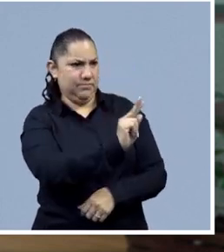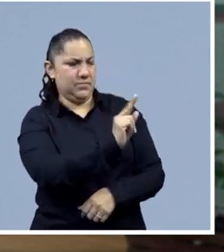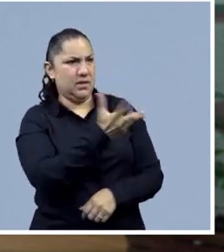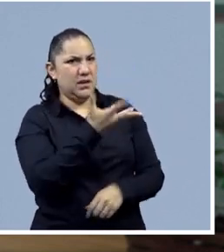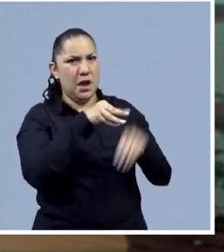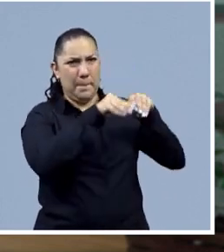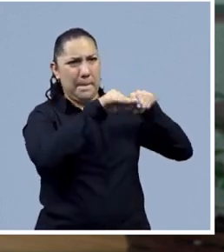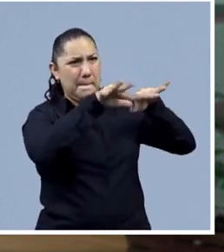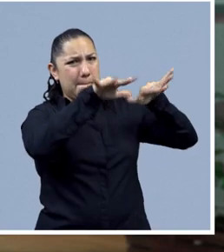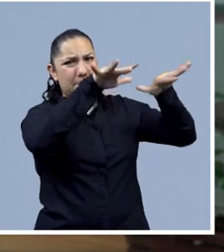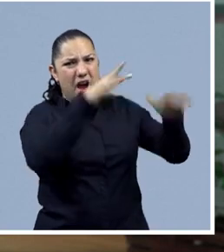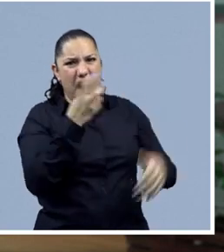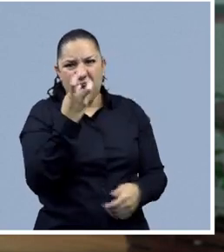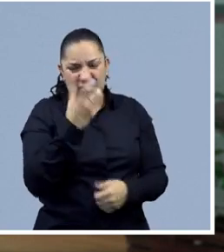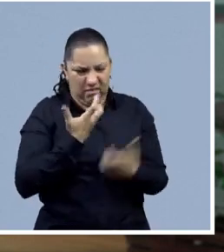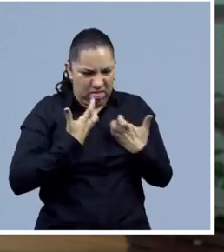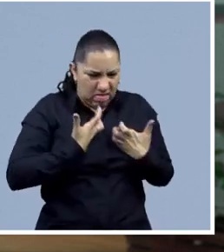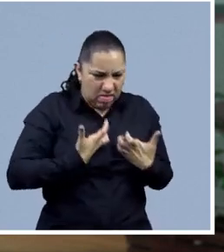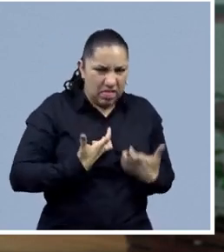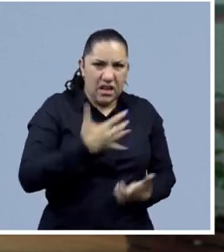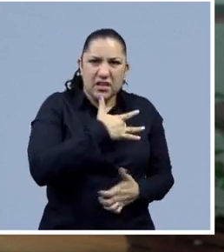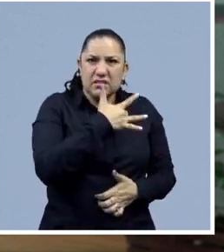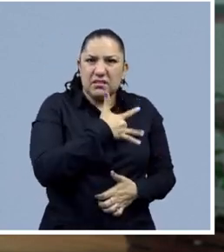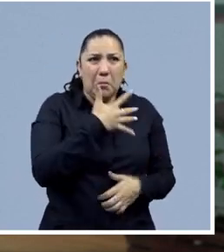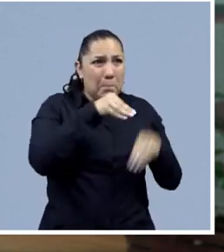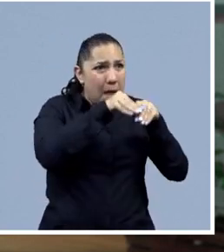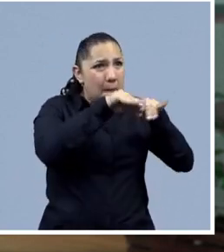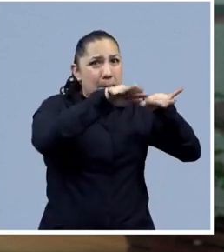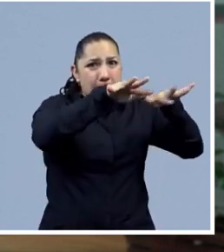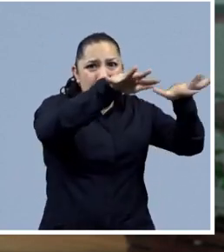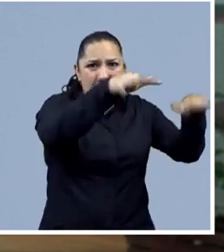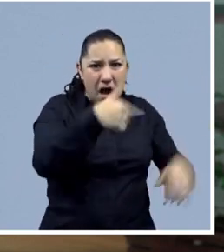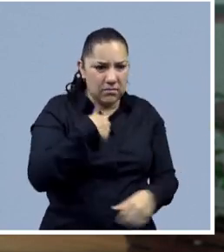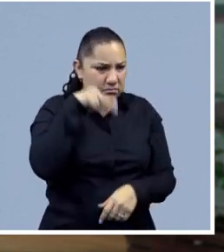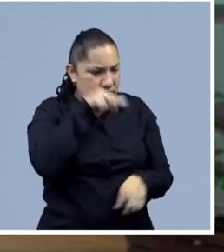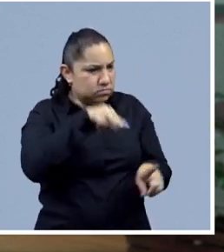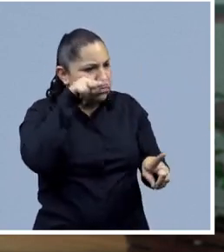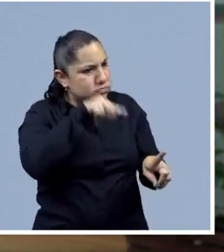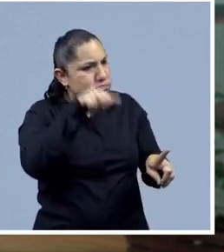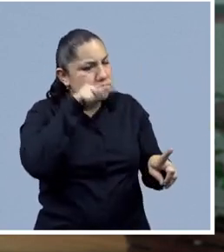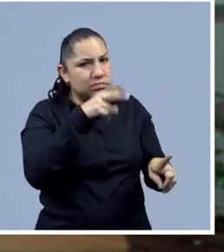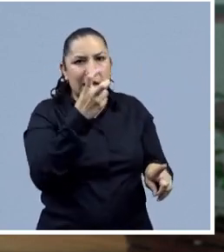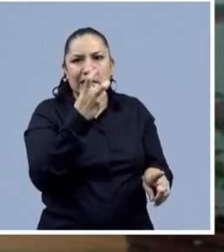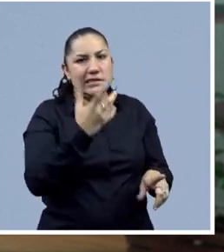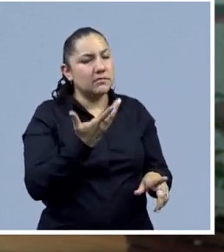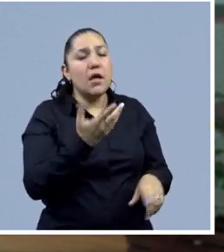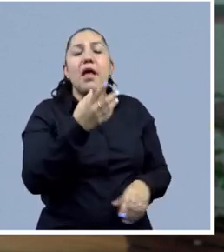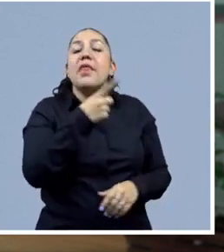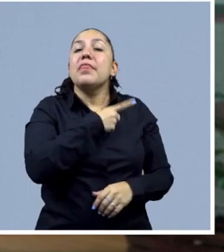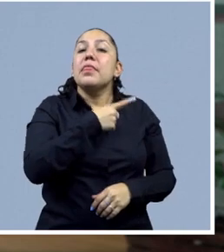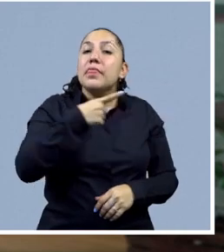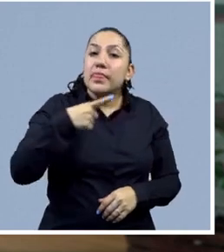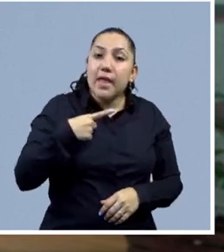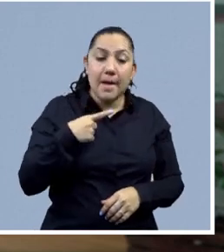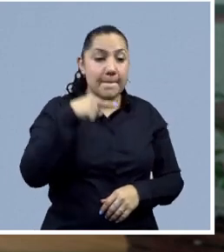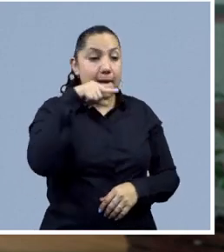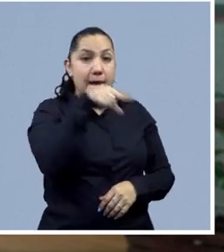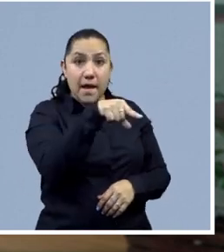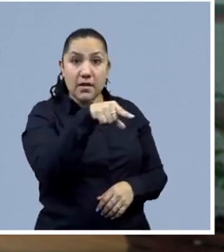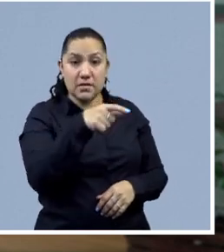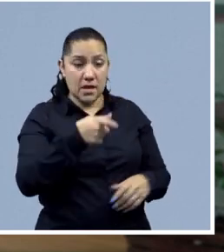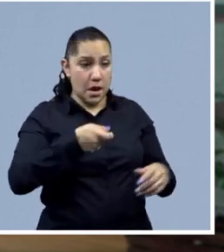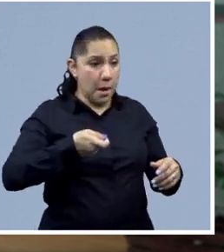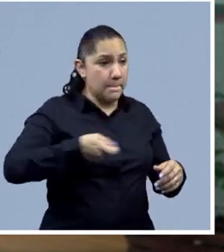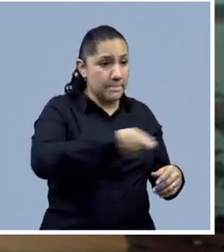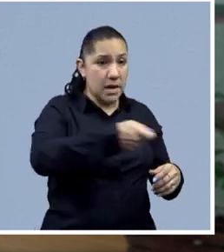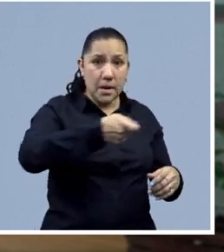en su momento. El acto que tenía que haber sido, digamos, de alguna forma el adecuado o el procedimiento adecuado hubiera